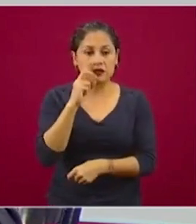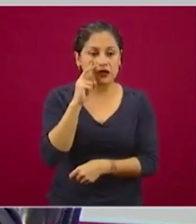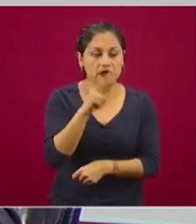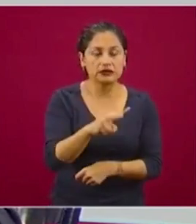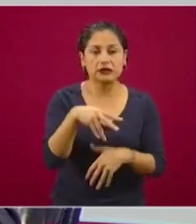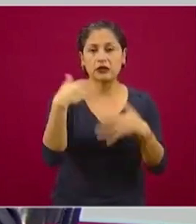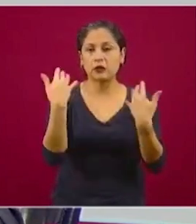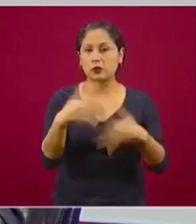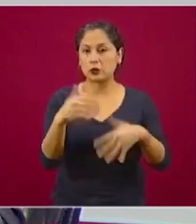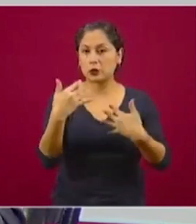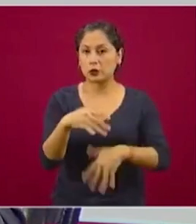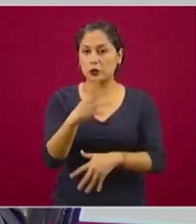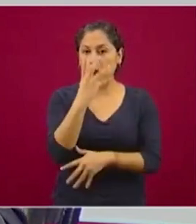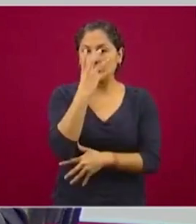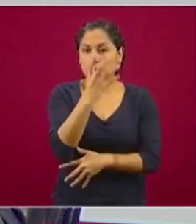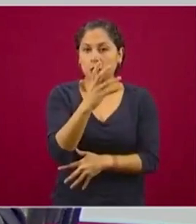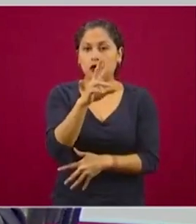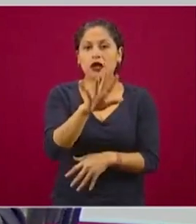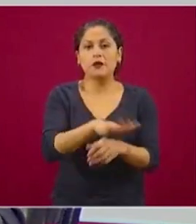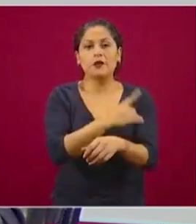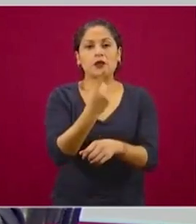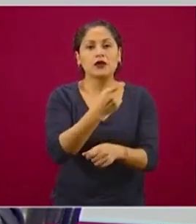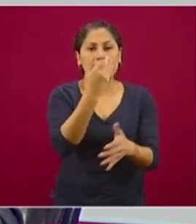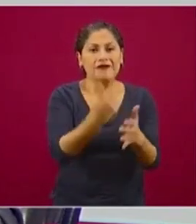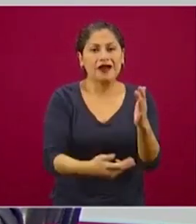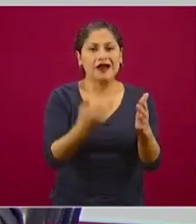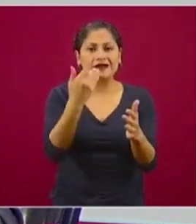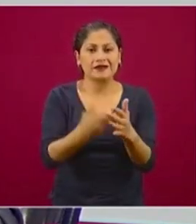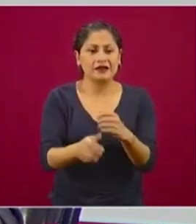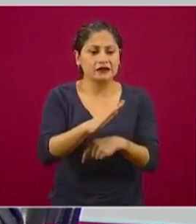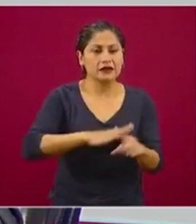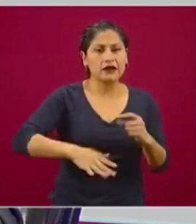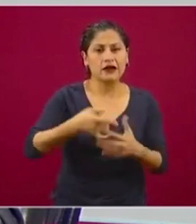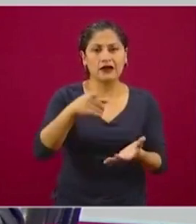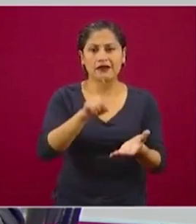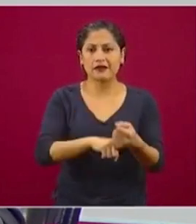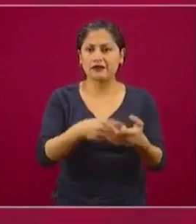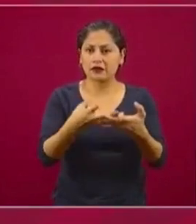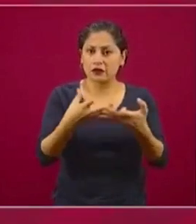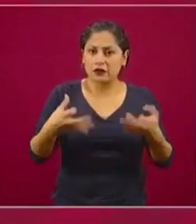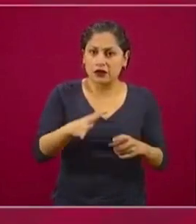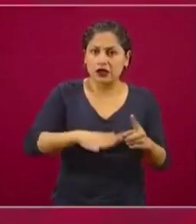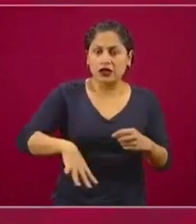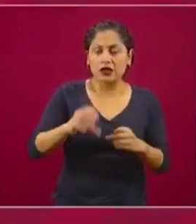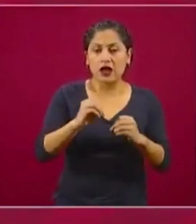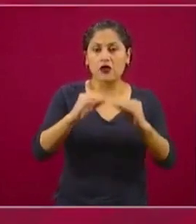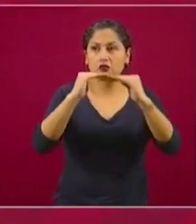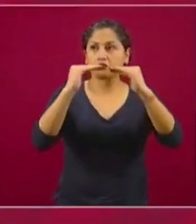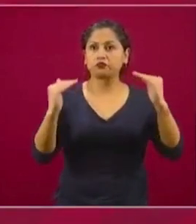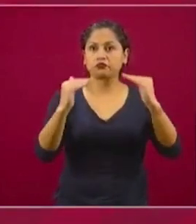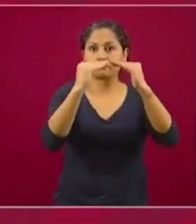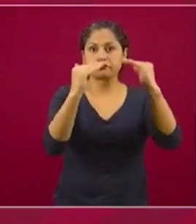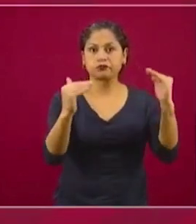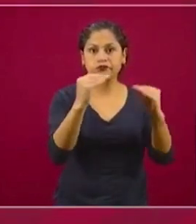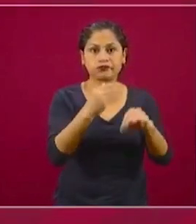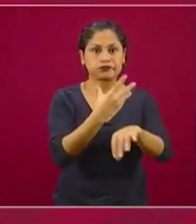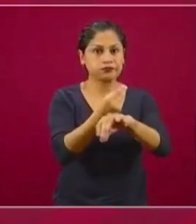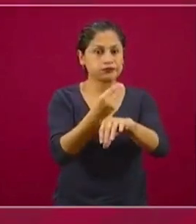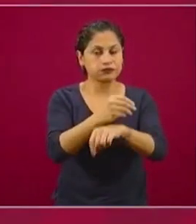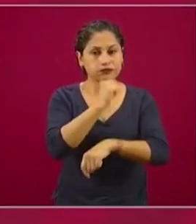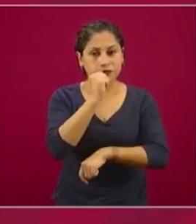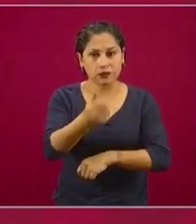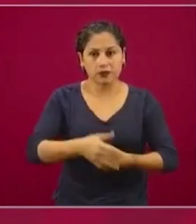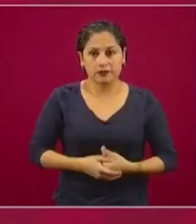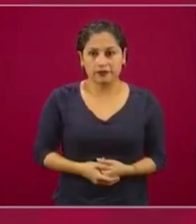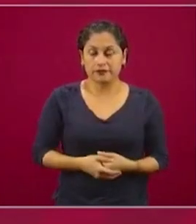de todas las carencias que tienen de los pisos de tierra, de los techos de carrizo. Y para muchas niñas, niños y jóvenes